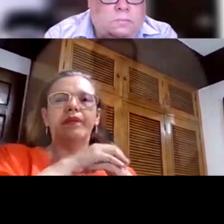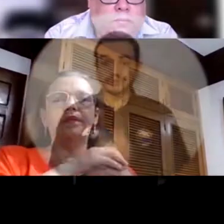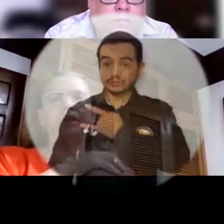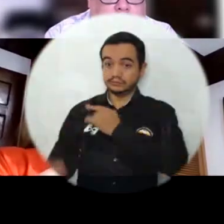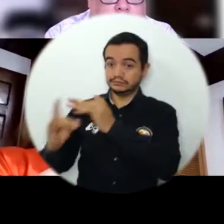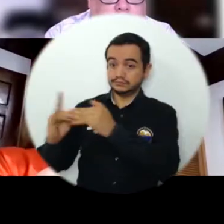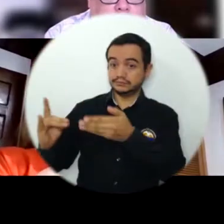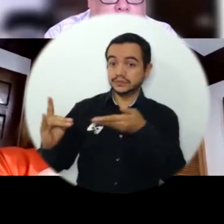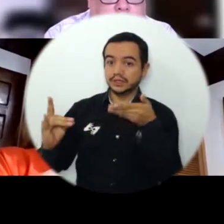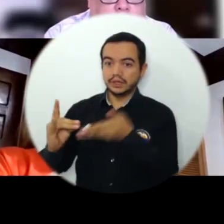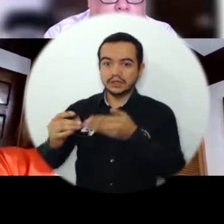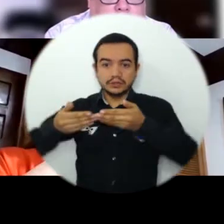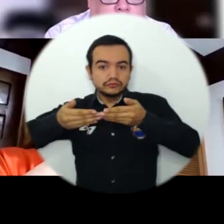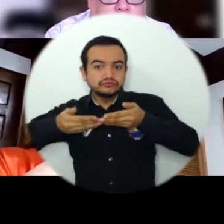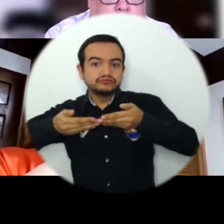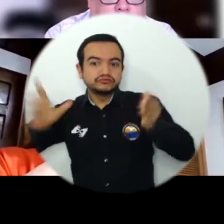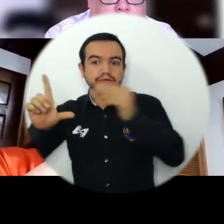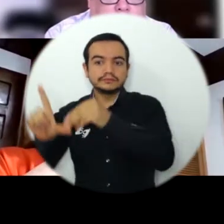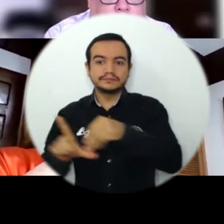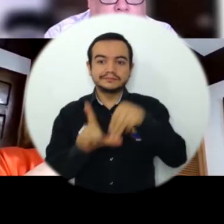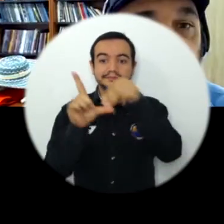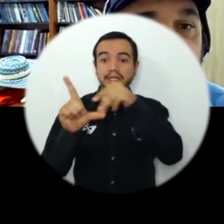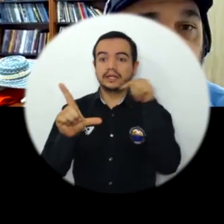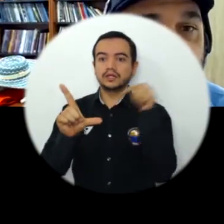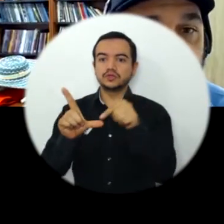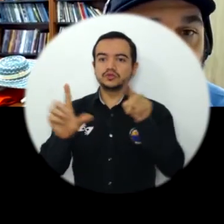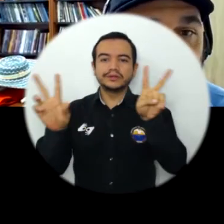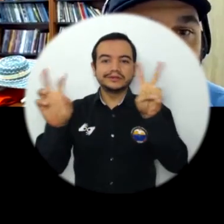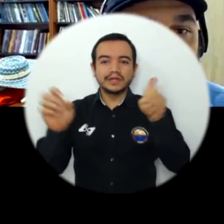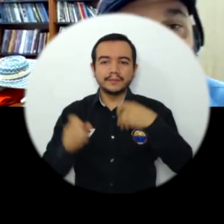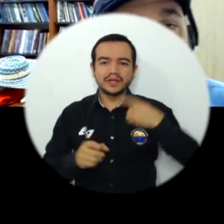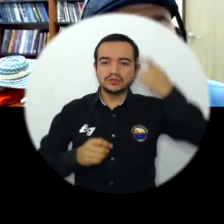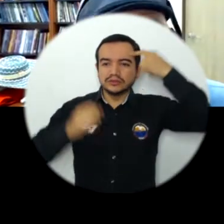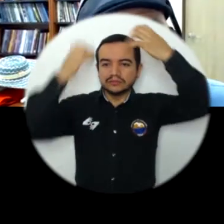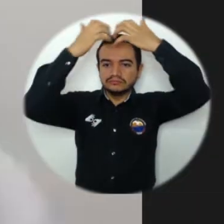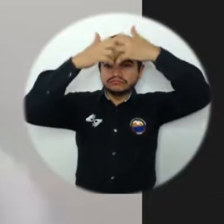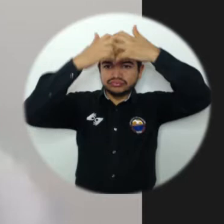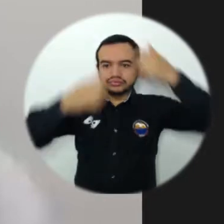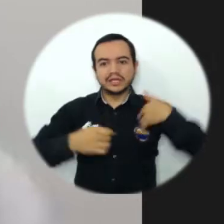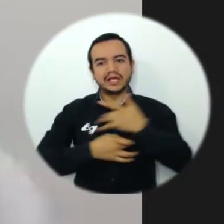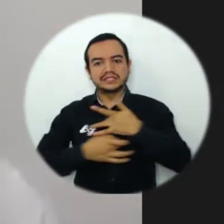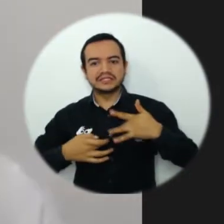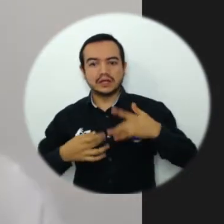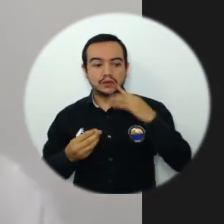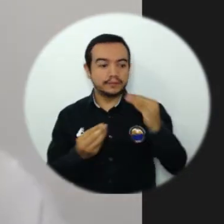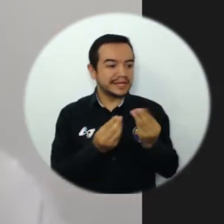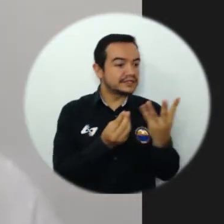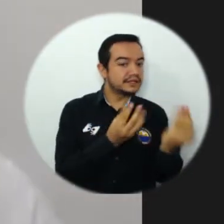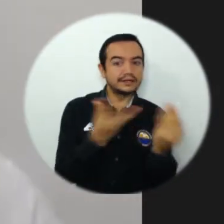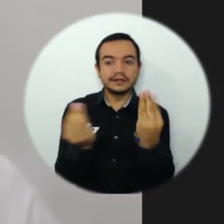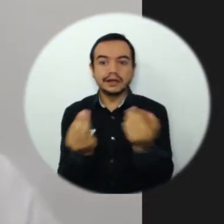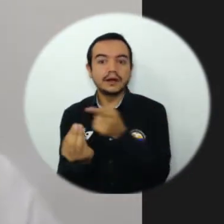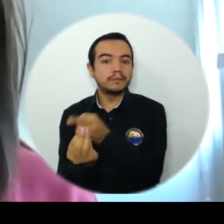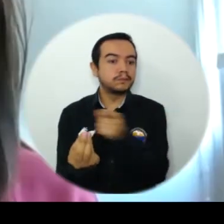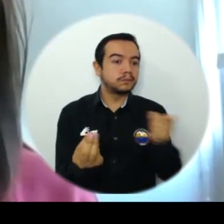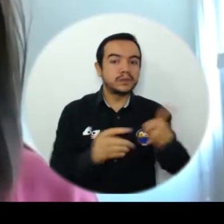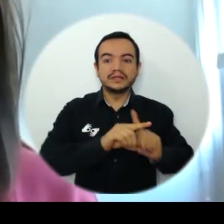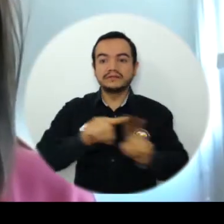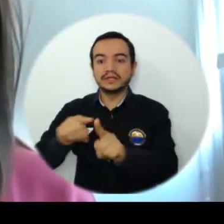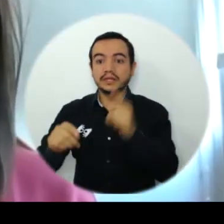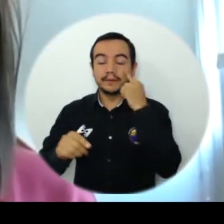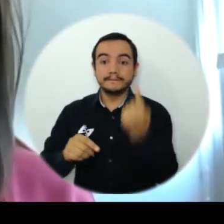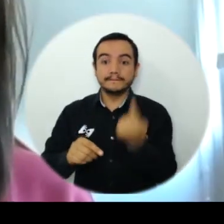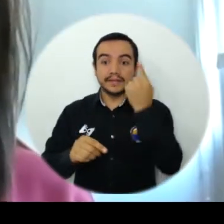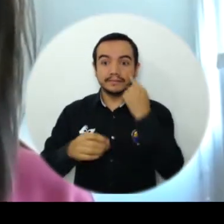La Universidad del Magdalena realizó el lanzamiento de la maestría en salud mental en comunidades diversas, un programa único en su naturaleza en